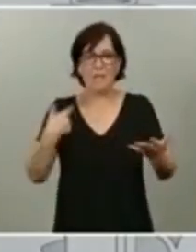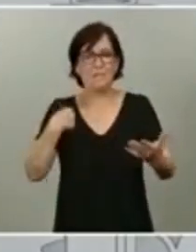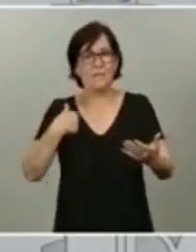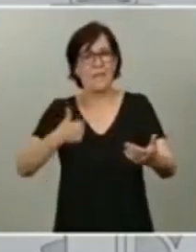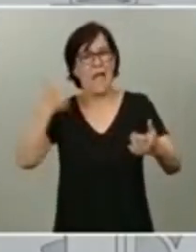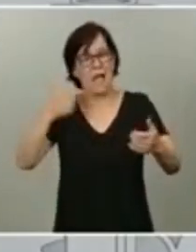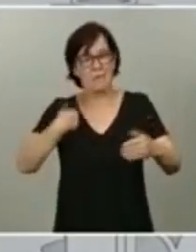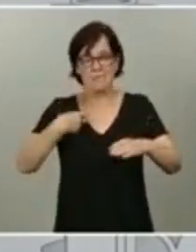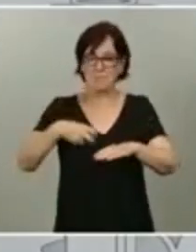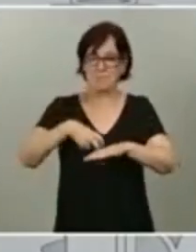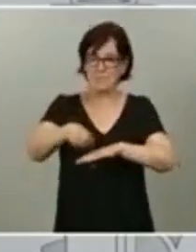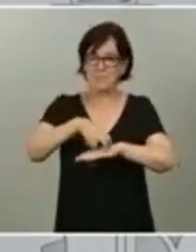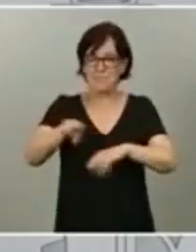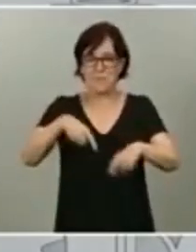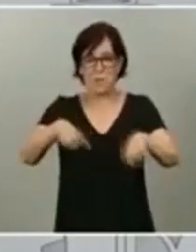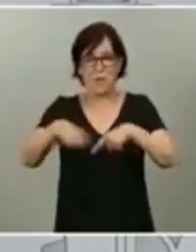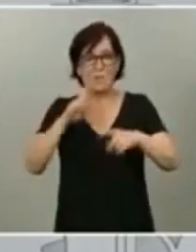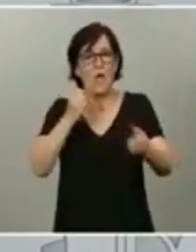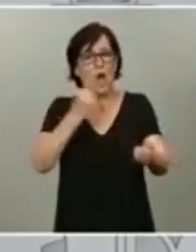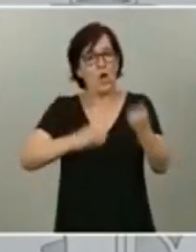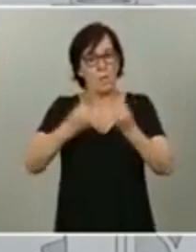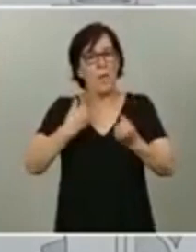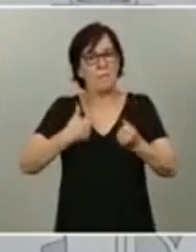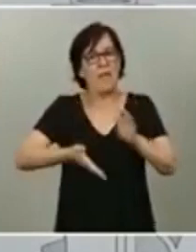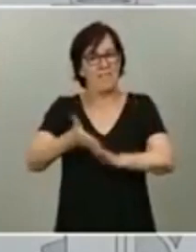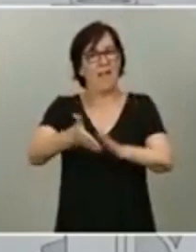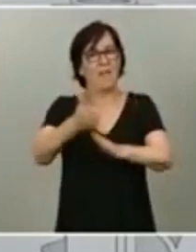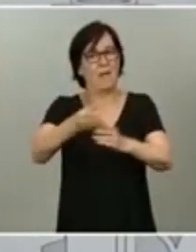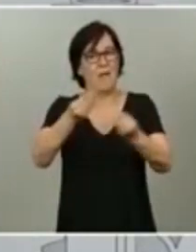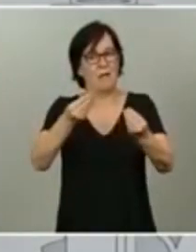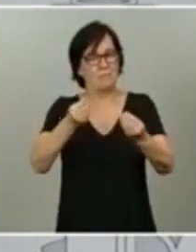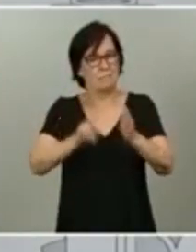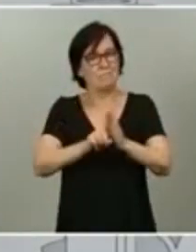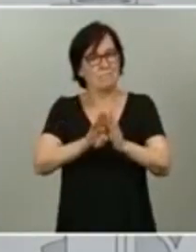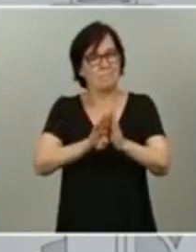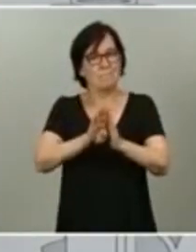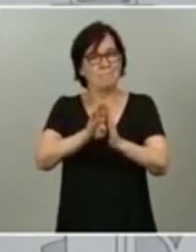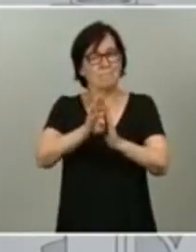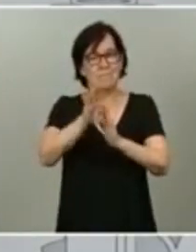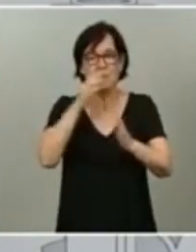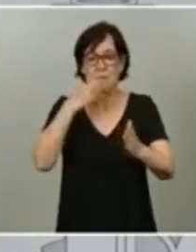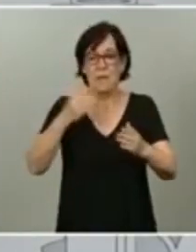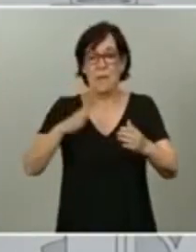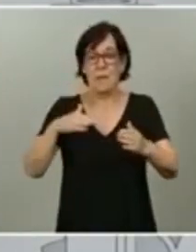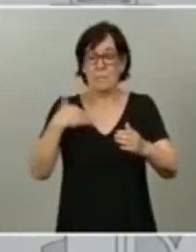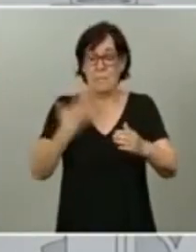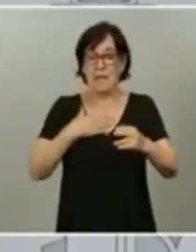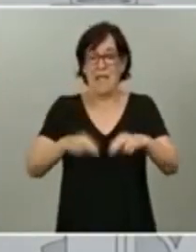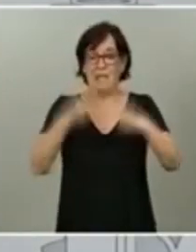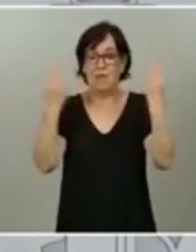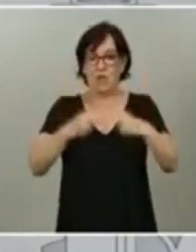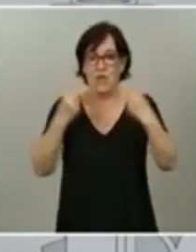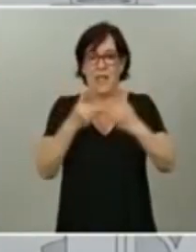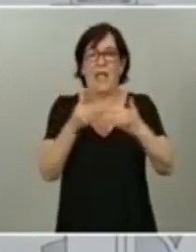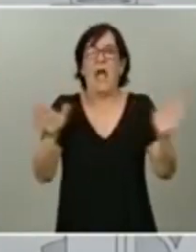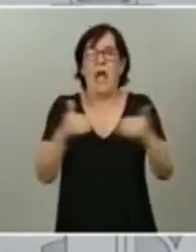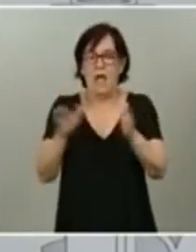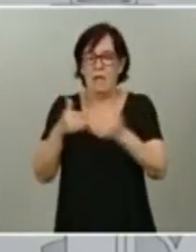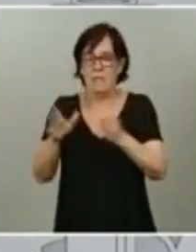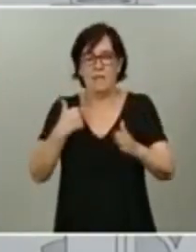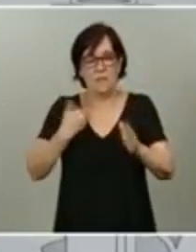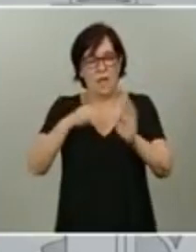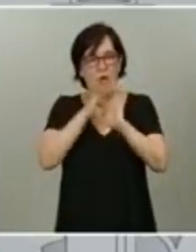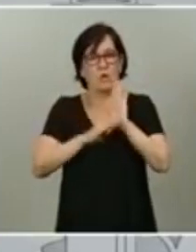economía empieza a latir, nuestras fronteras empezarán a abrirse en el día de mañana. Estamos en condiciones de avanzar,